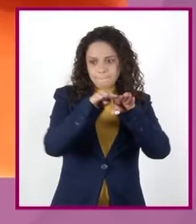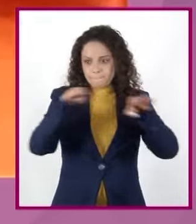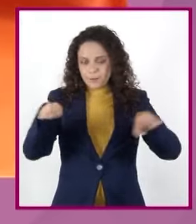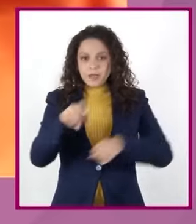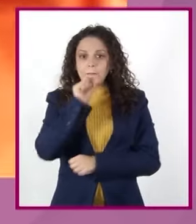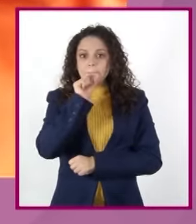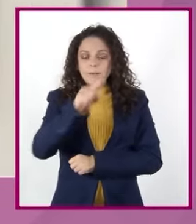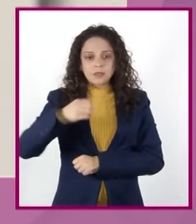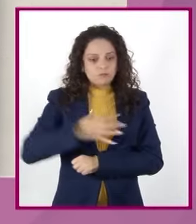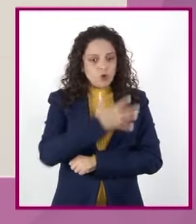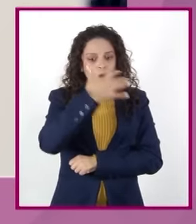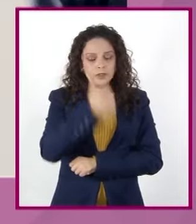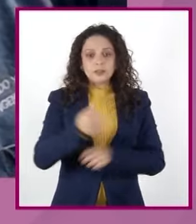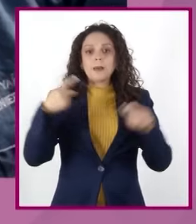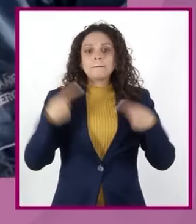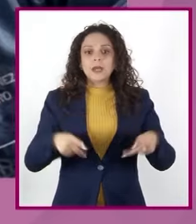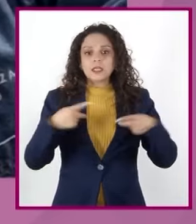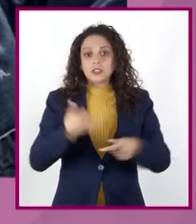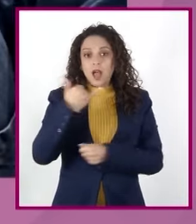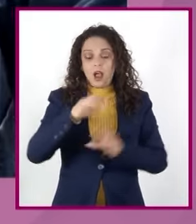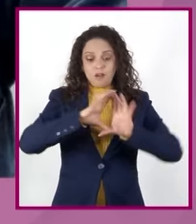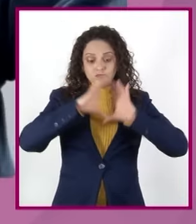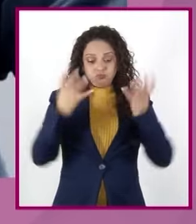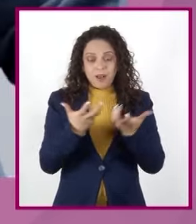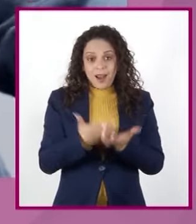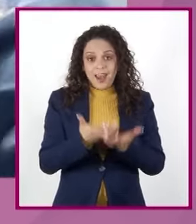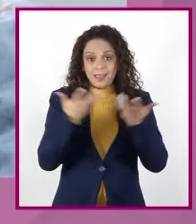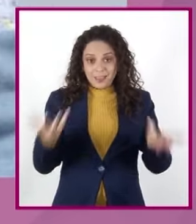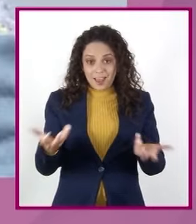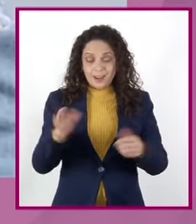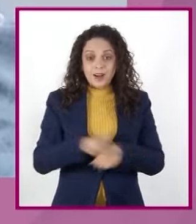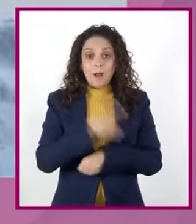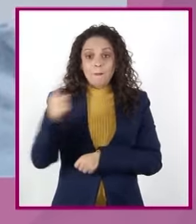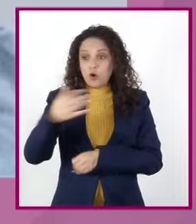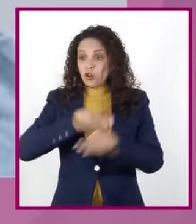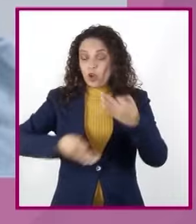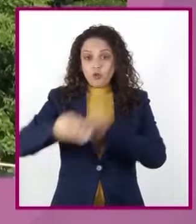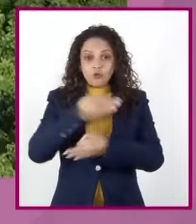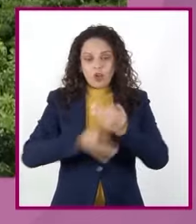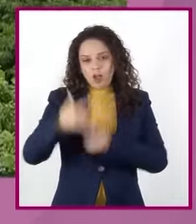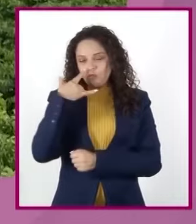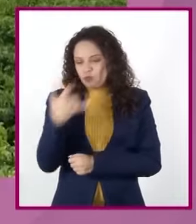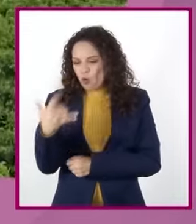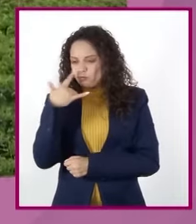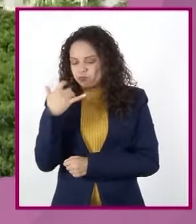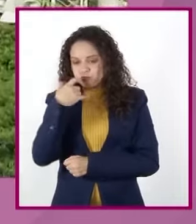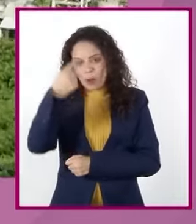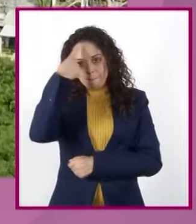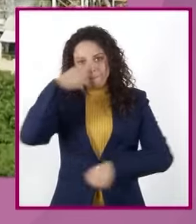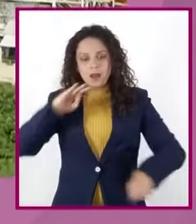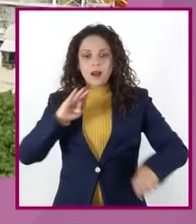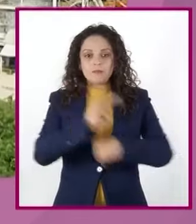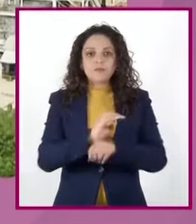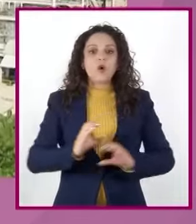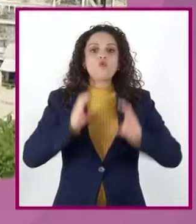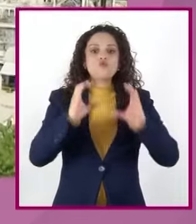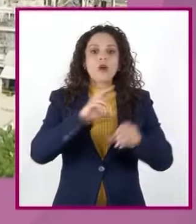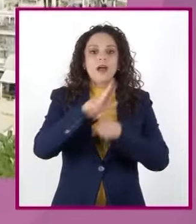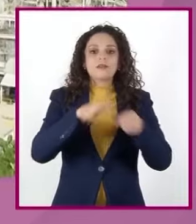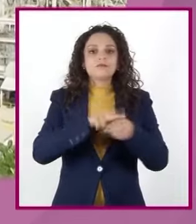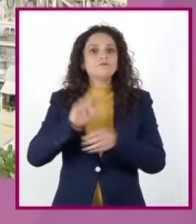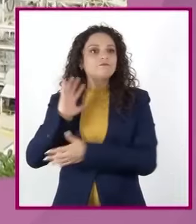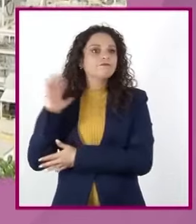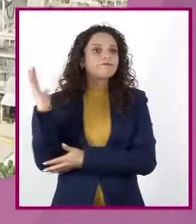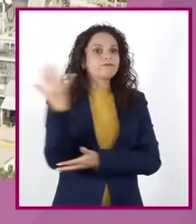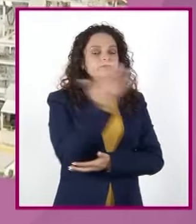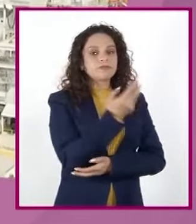como el bienestar de las personas y del planeta Sumando esfuerzos para fortalecer la protección del ambiente y hacer frente